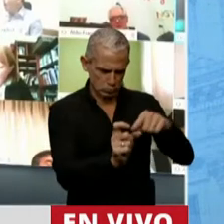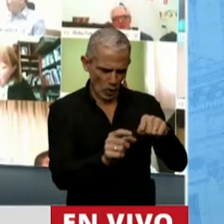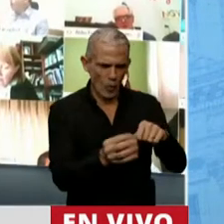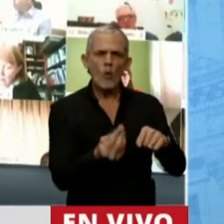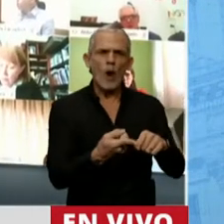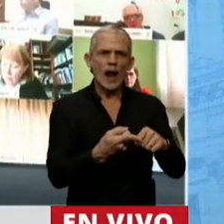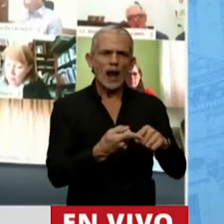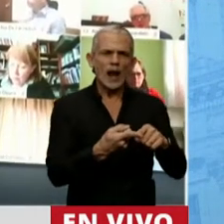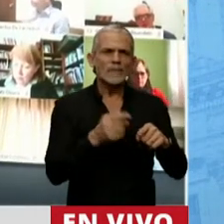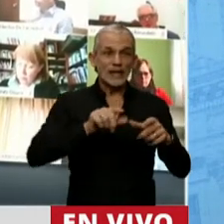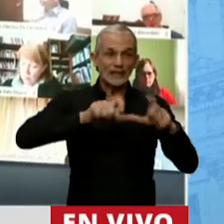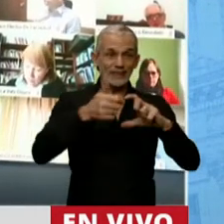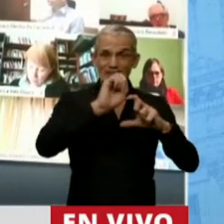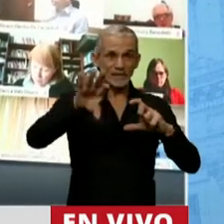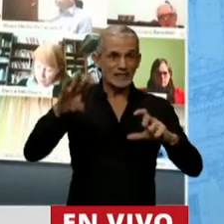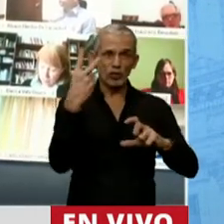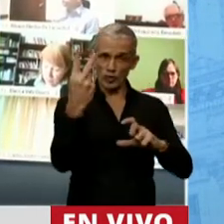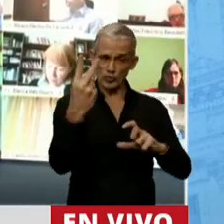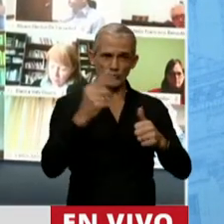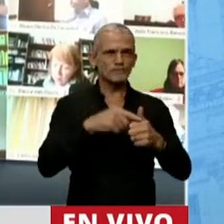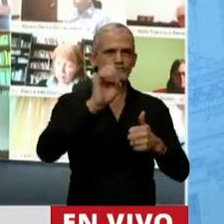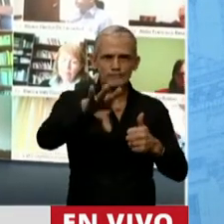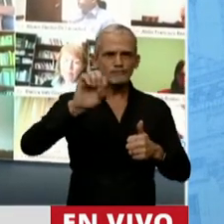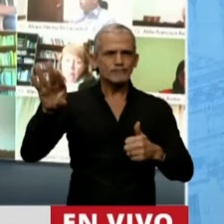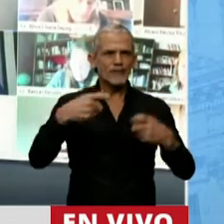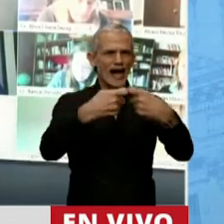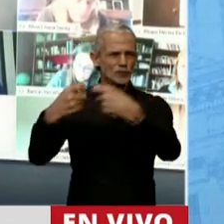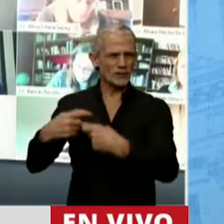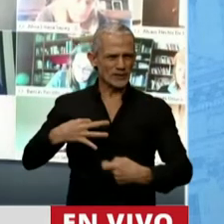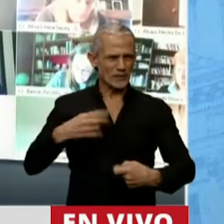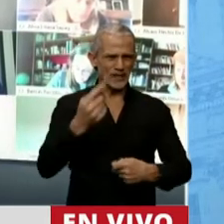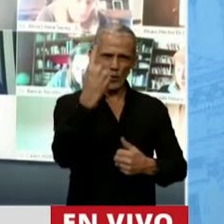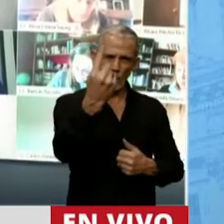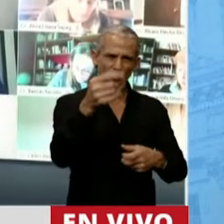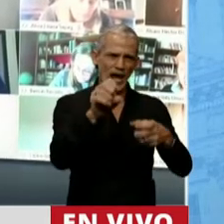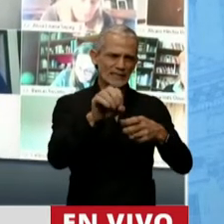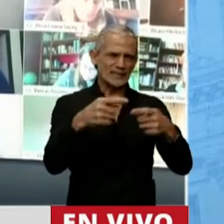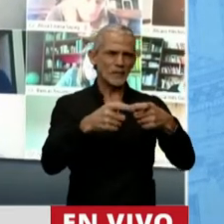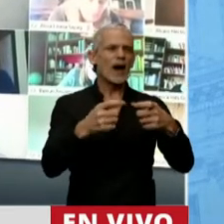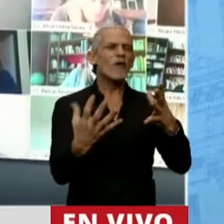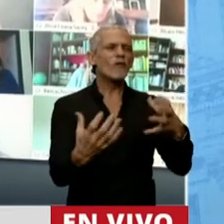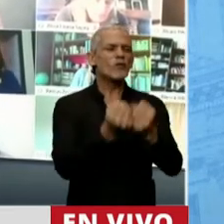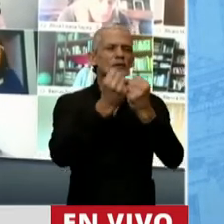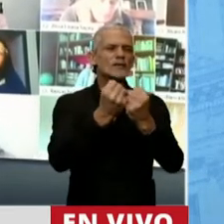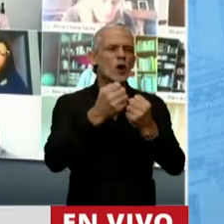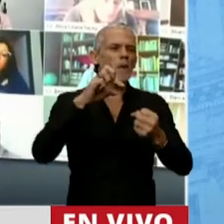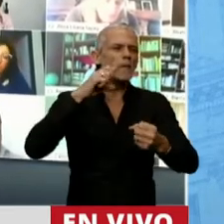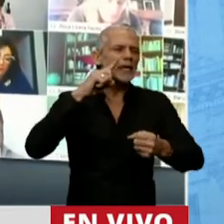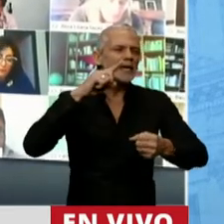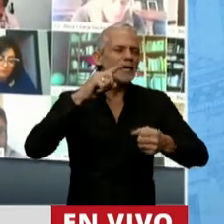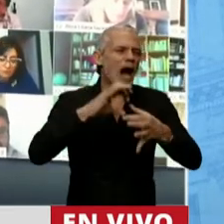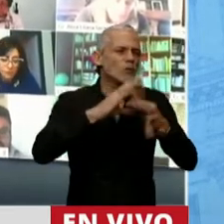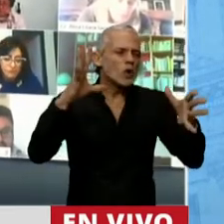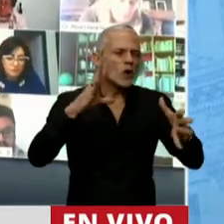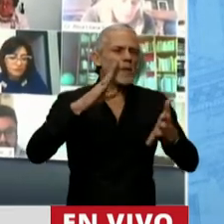se hicieron dos transferencias a dos ONG. Una es Fundación Pia Autónoma de Derechos